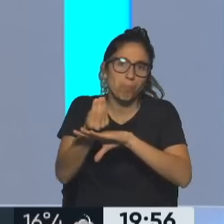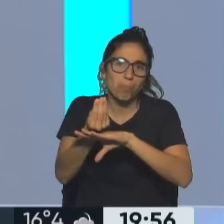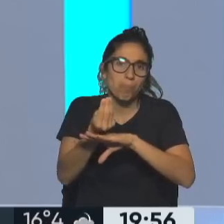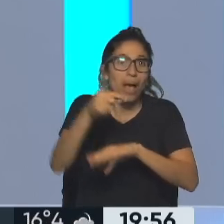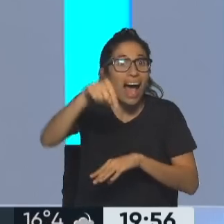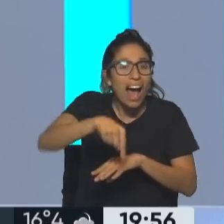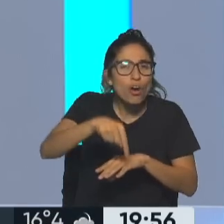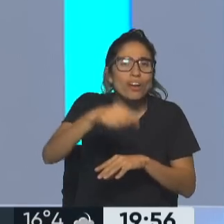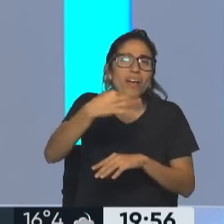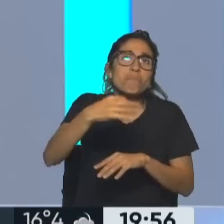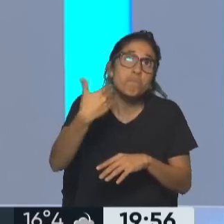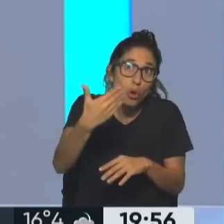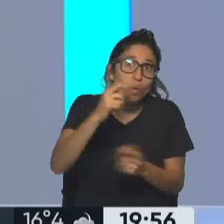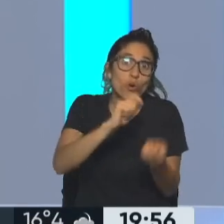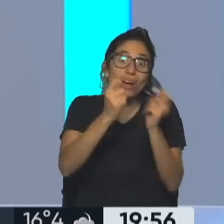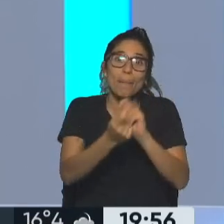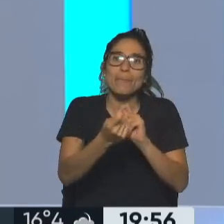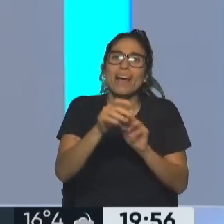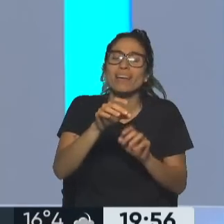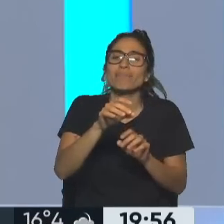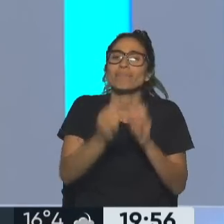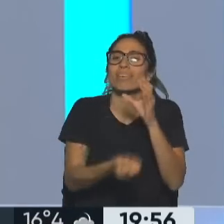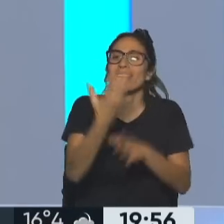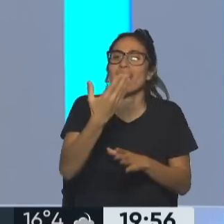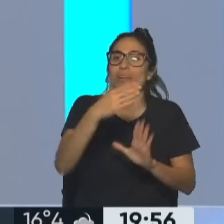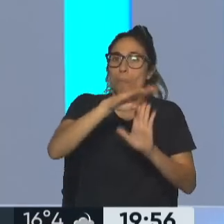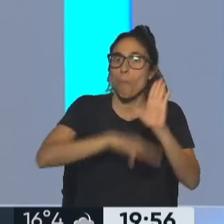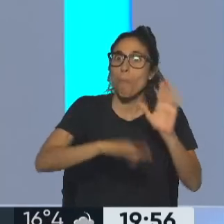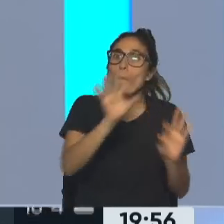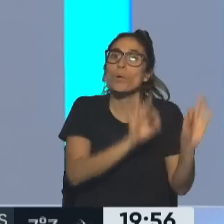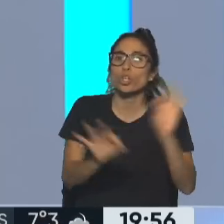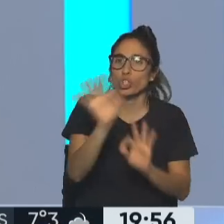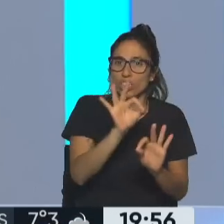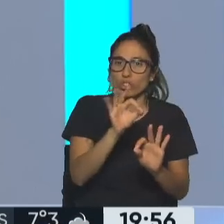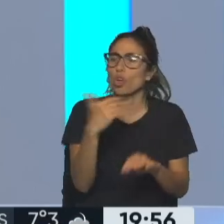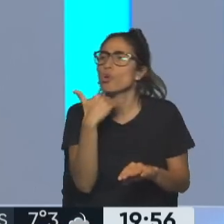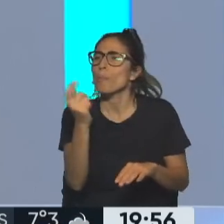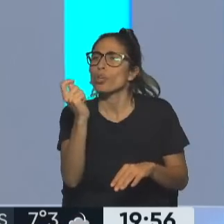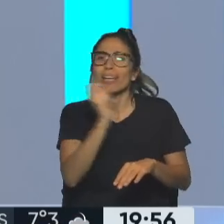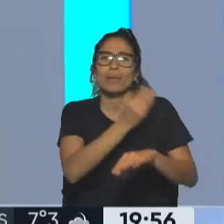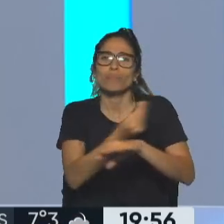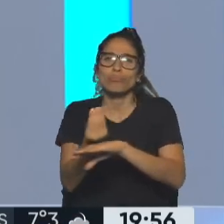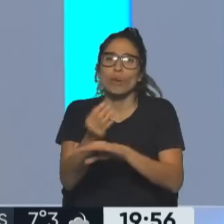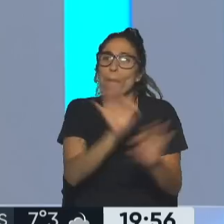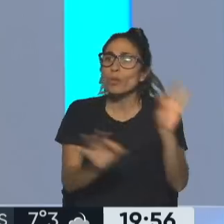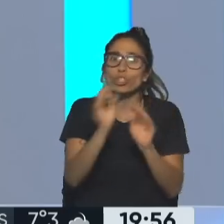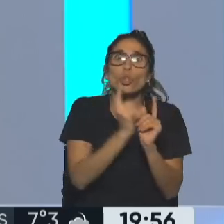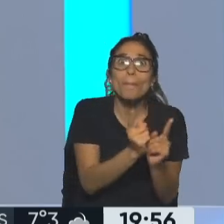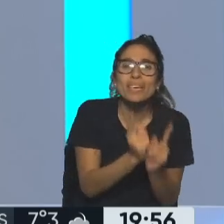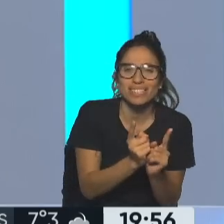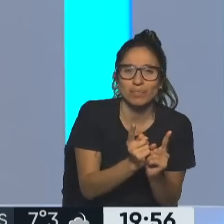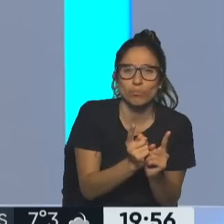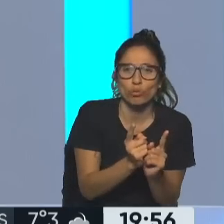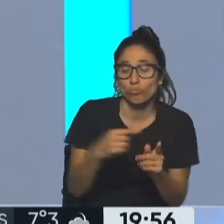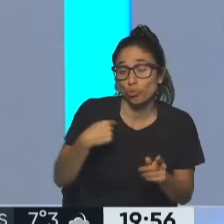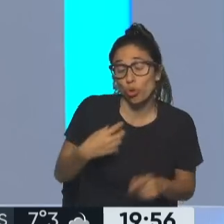ganar el frente de todos. Uno dice, bueno, pero estamos justamente en un momento difícil y donde hay incertidumbre. Va a ganar porque la mayoría de